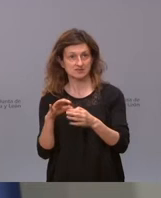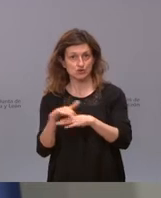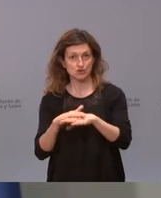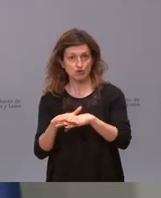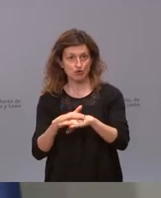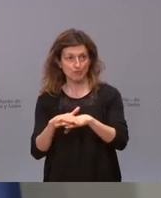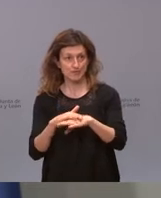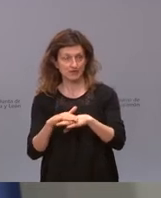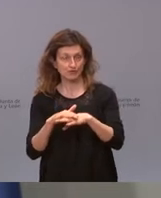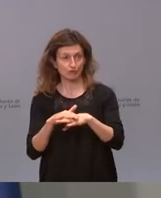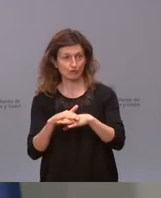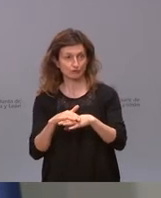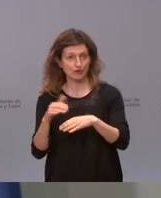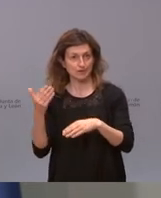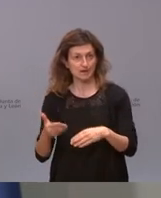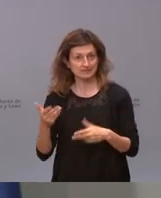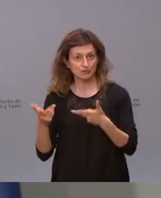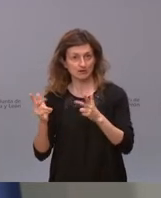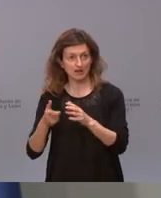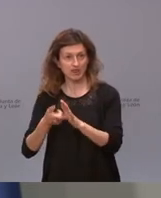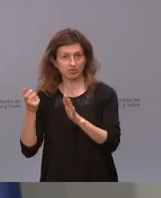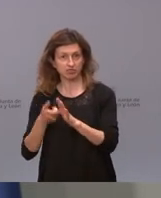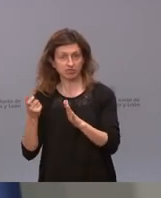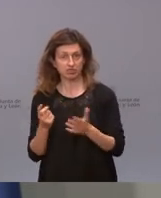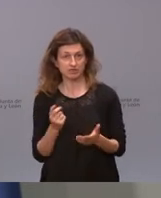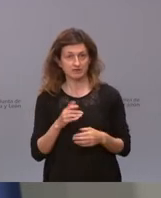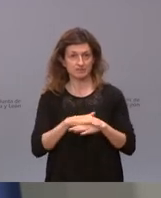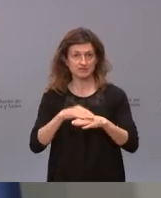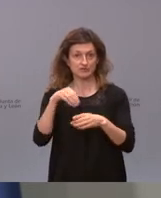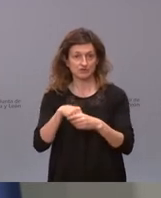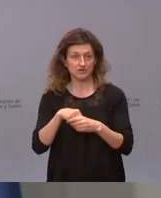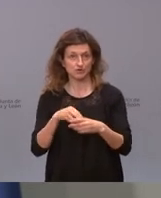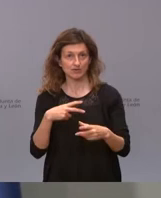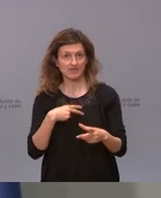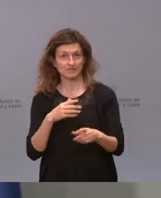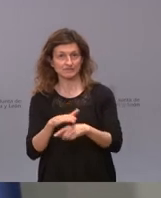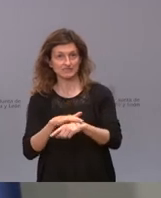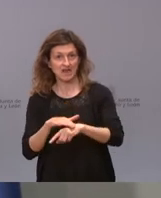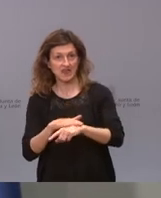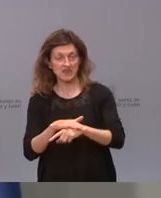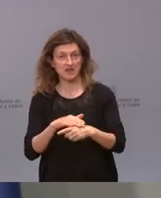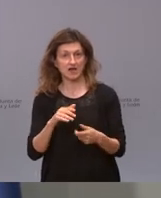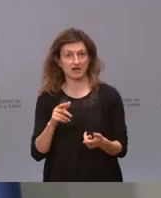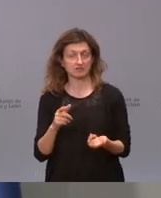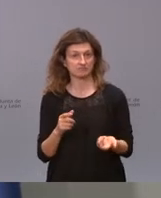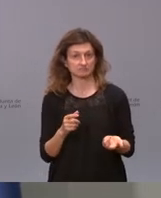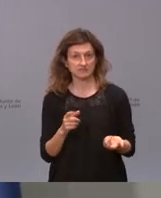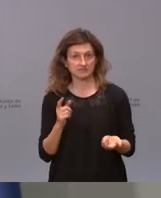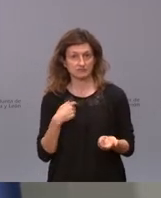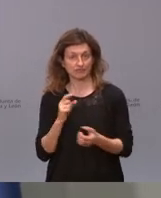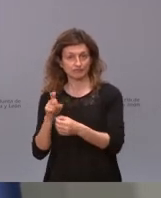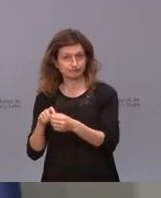salta a los pilares esenciales de la democracia liberal que utiliza el ministerio del interior que utiliza la fiscalía que es capaz de intentar asaltar el poder judicial